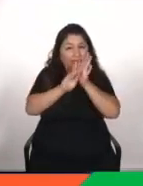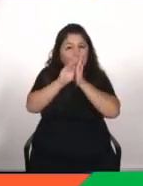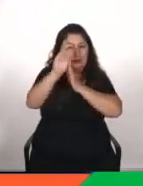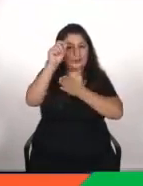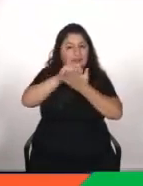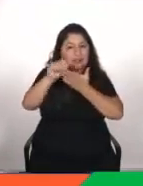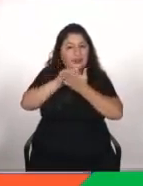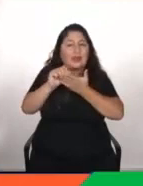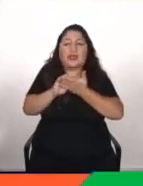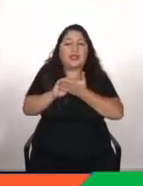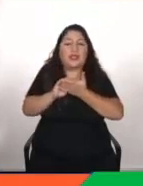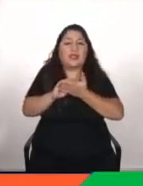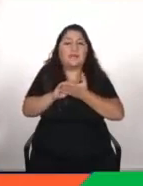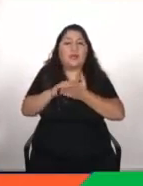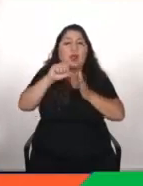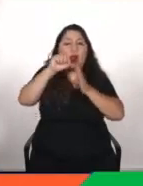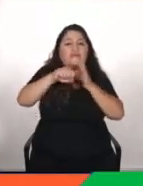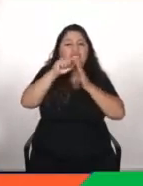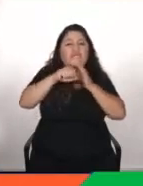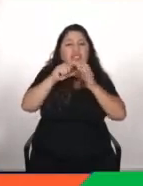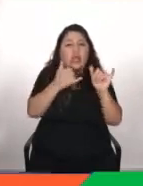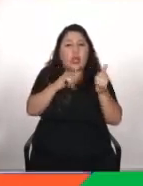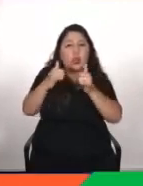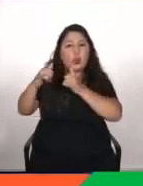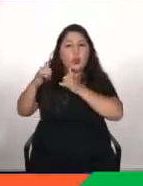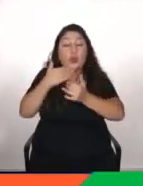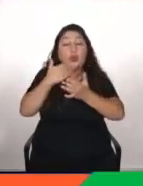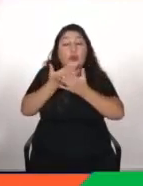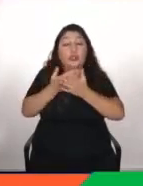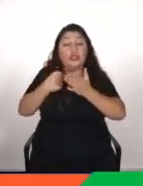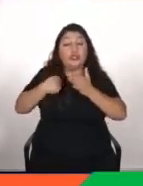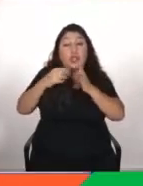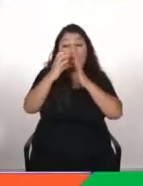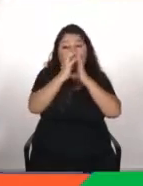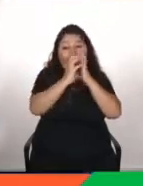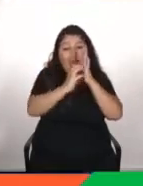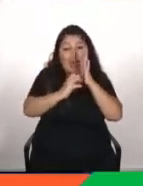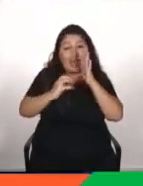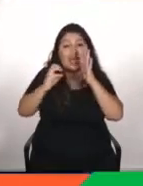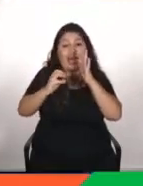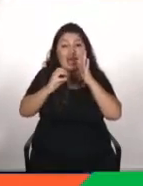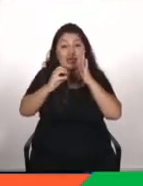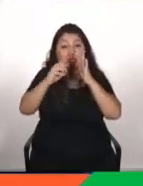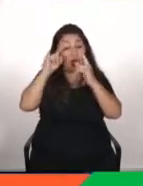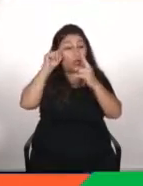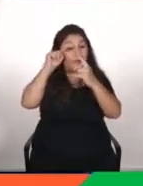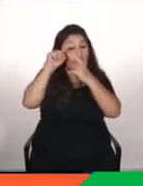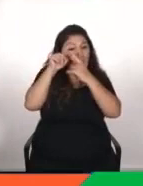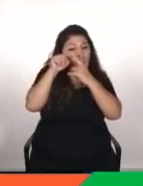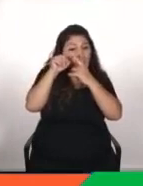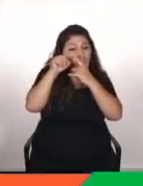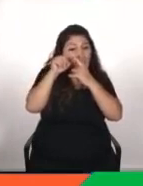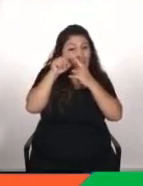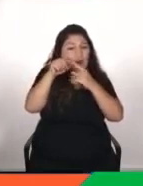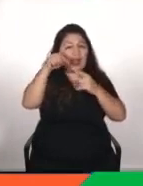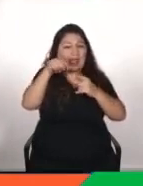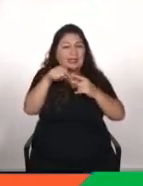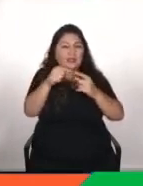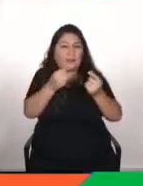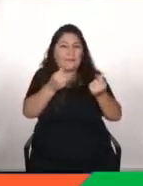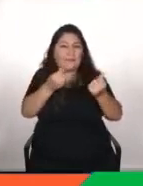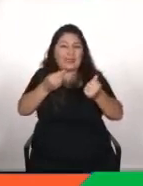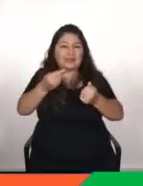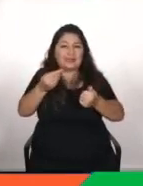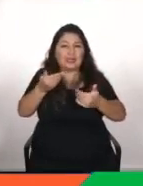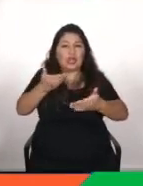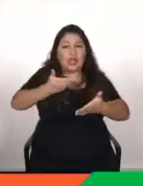cada vez que yo le penalizo cada vez que yo le resto en su función objetivo podríamos decir que eso es una interfaz de